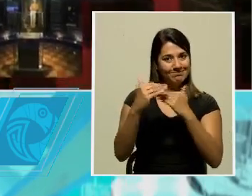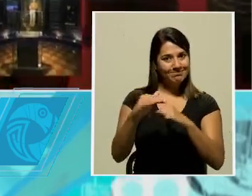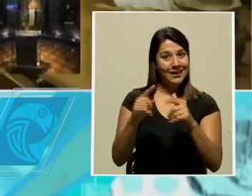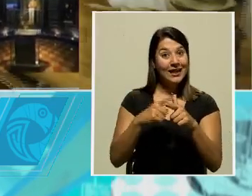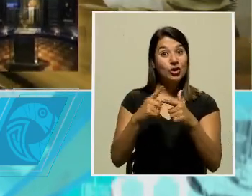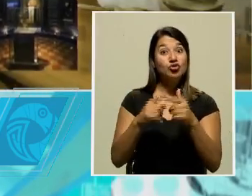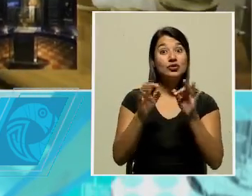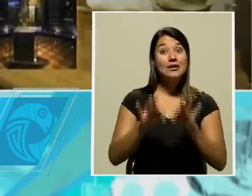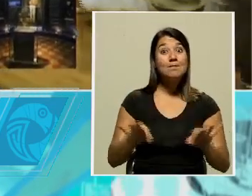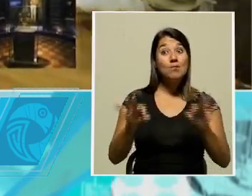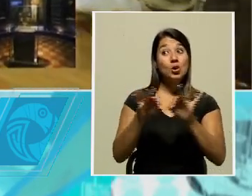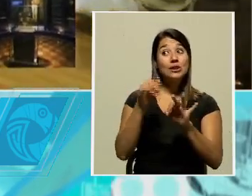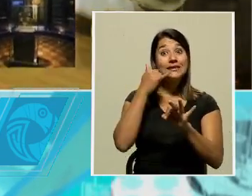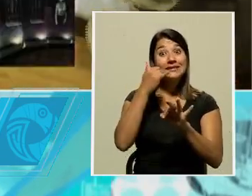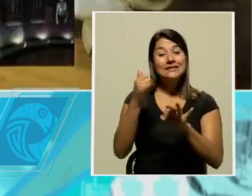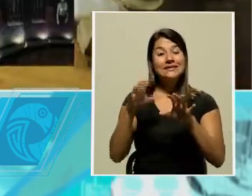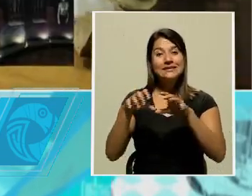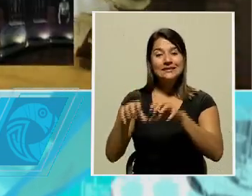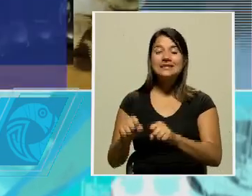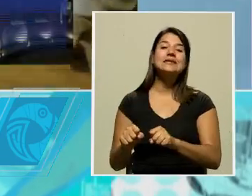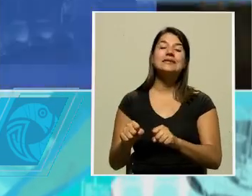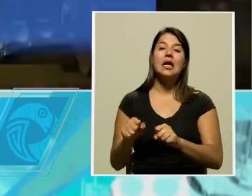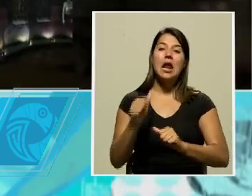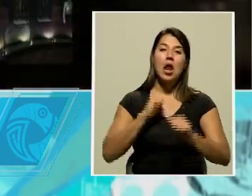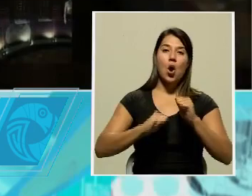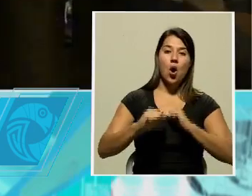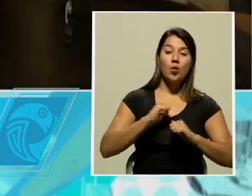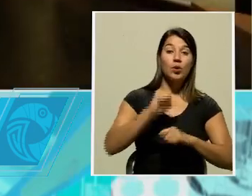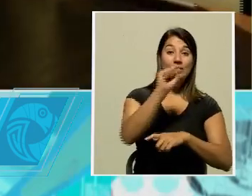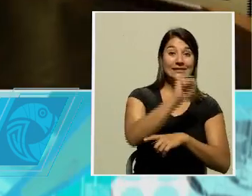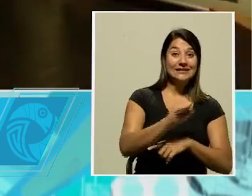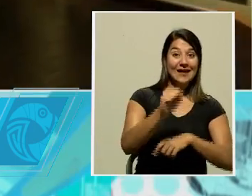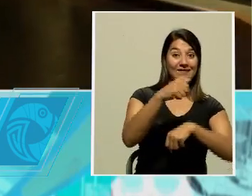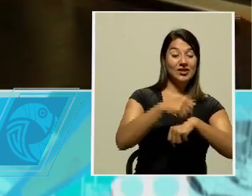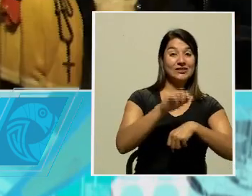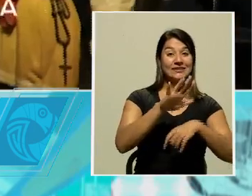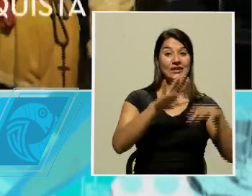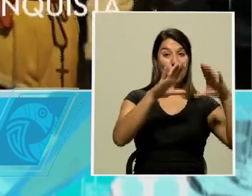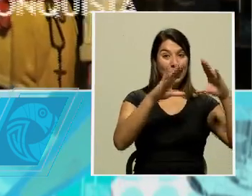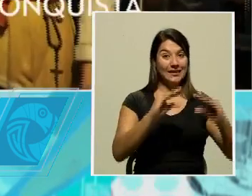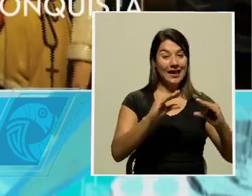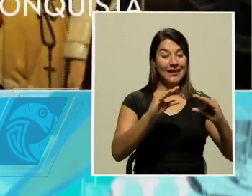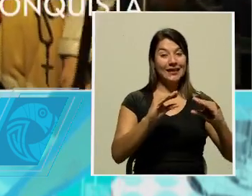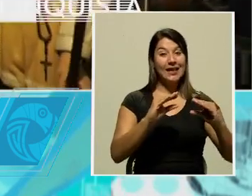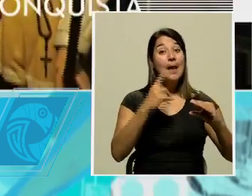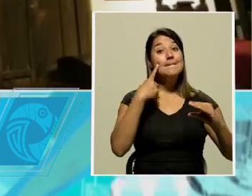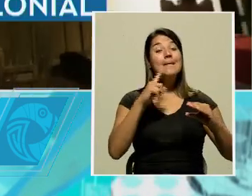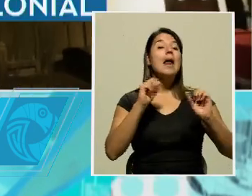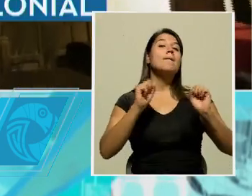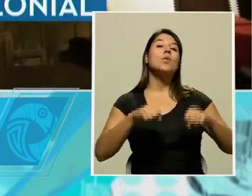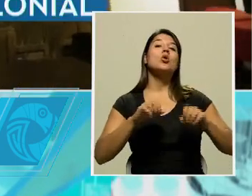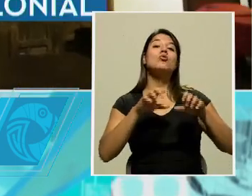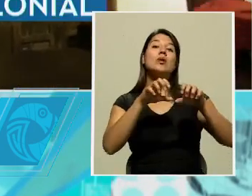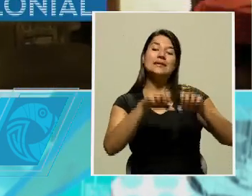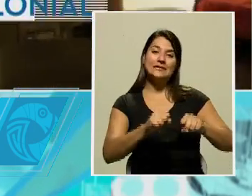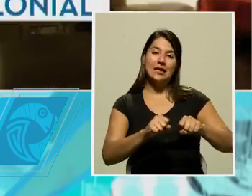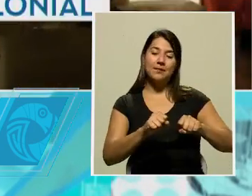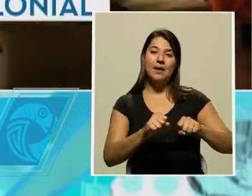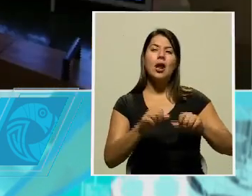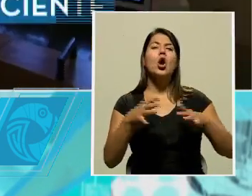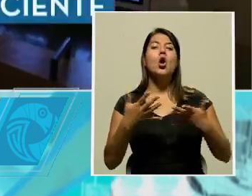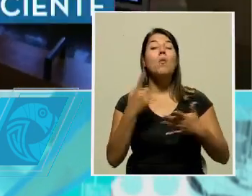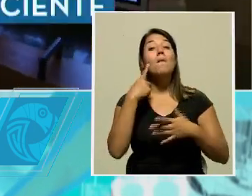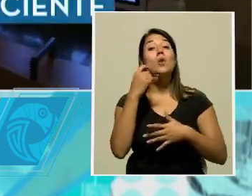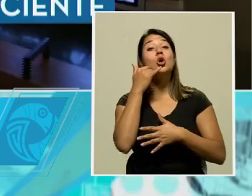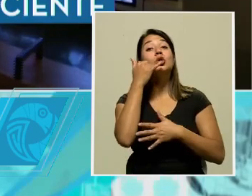hacer las reservas. Las obras, nuevamente, serán los sábados a las 5 de la tarde y para reservar pueden hacerlo vía